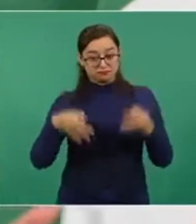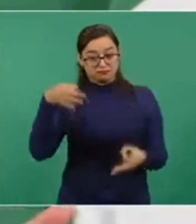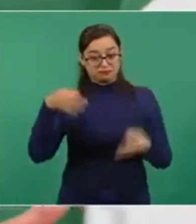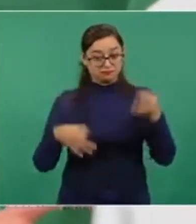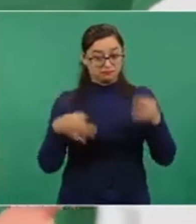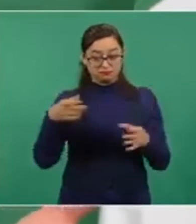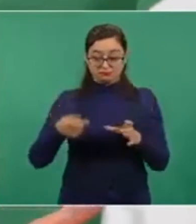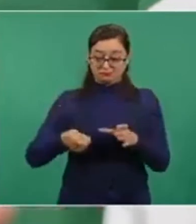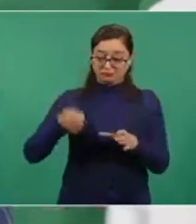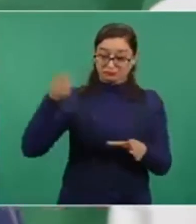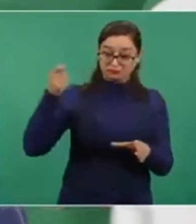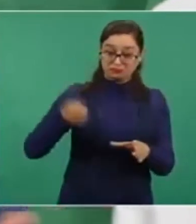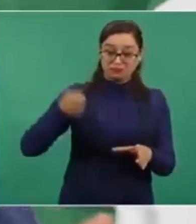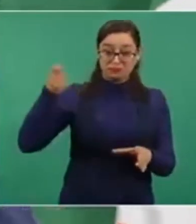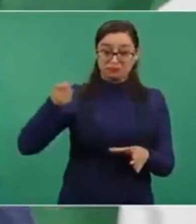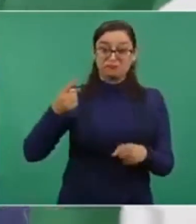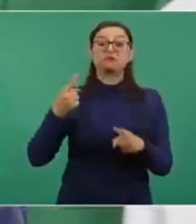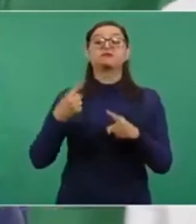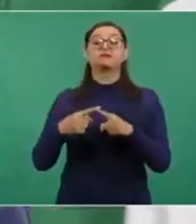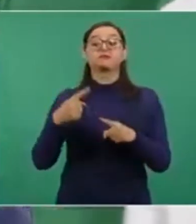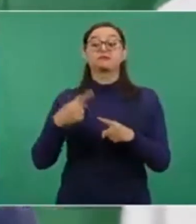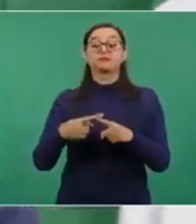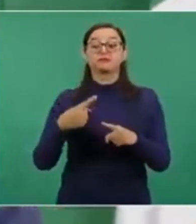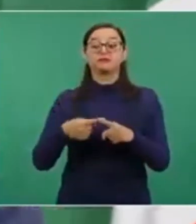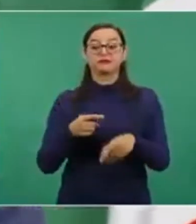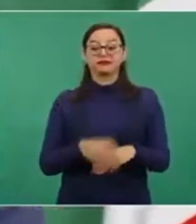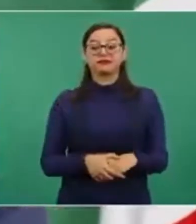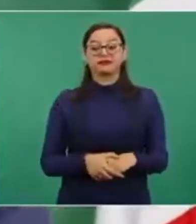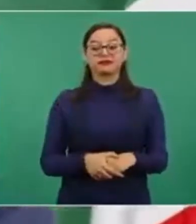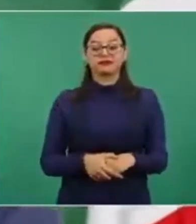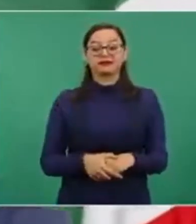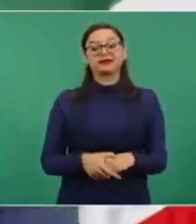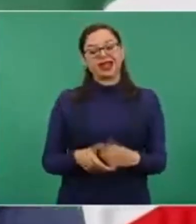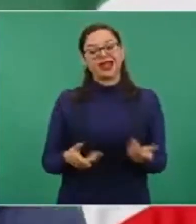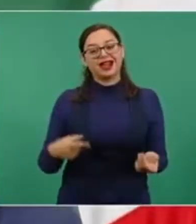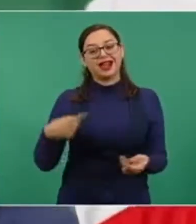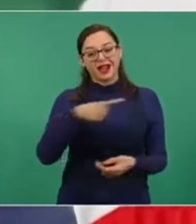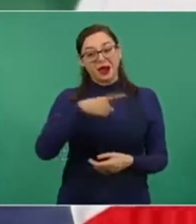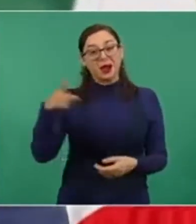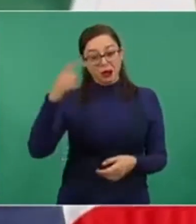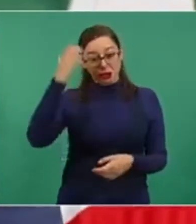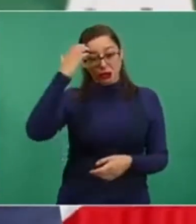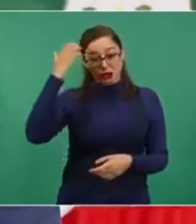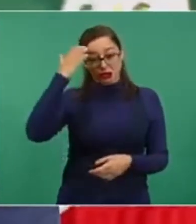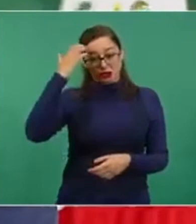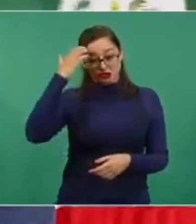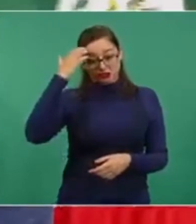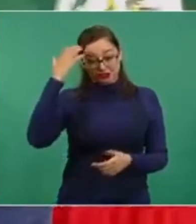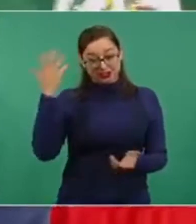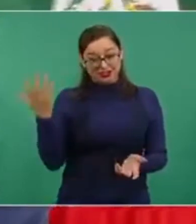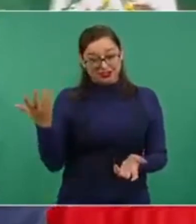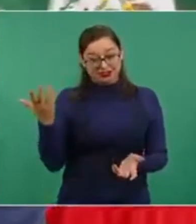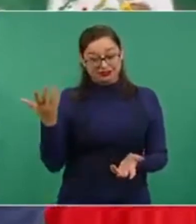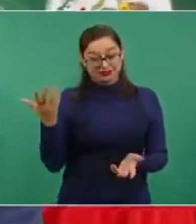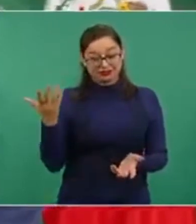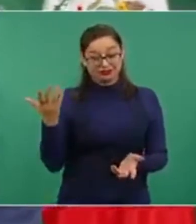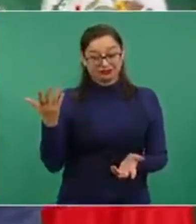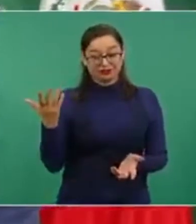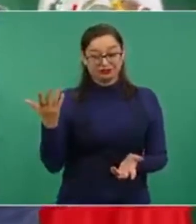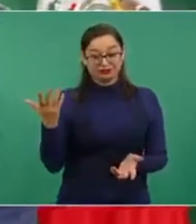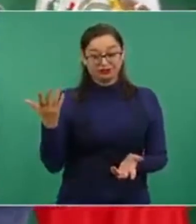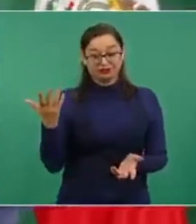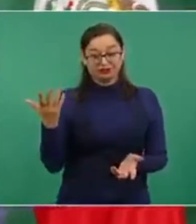pues de esos en donde si la